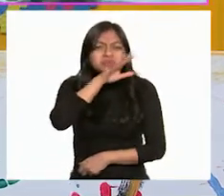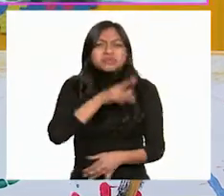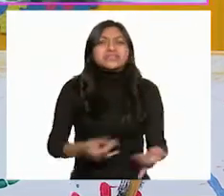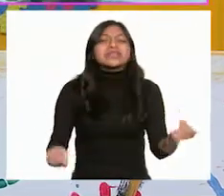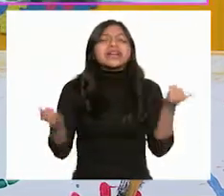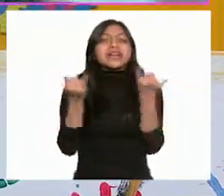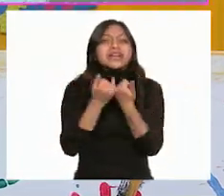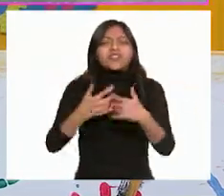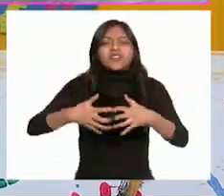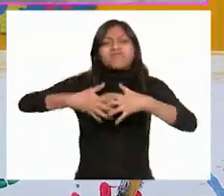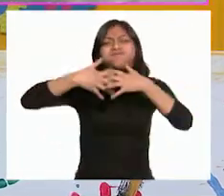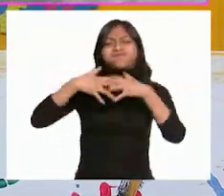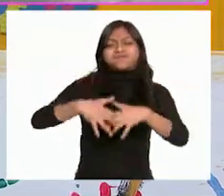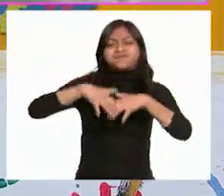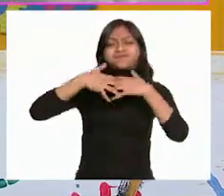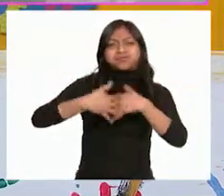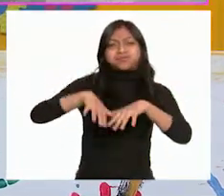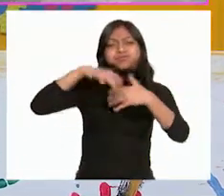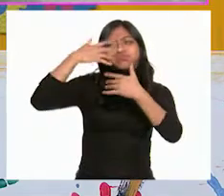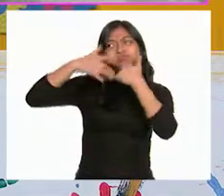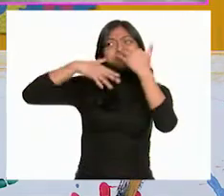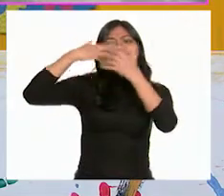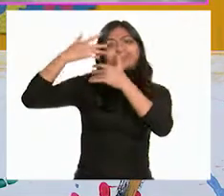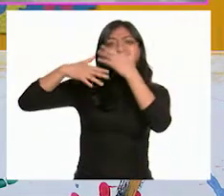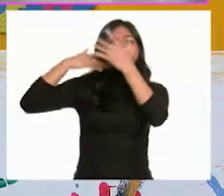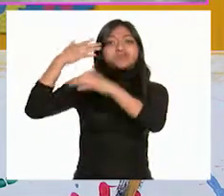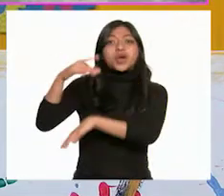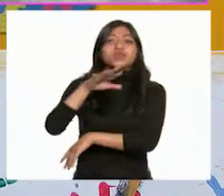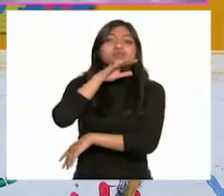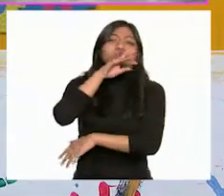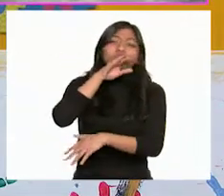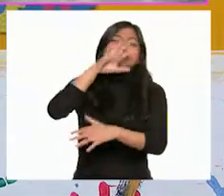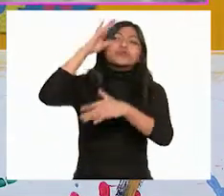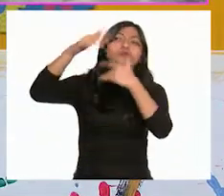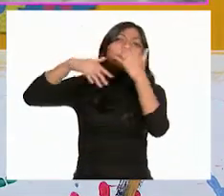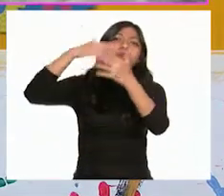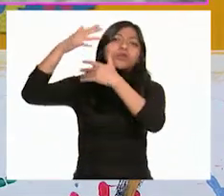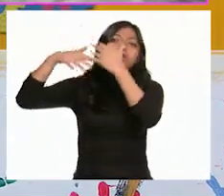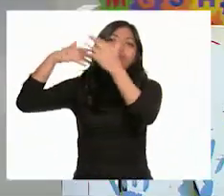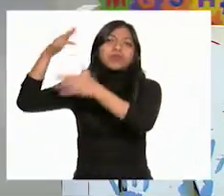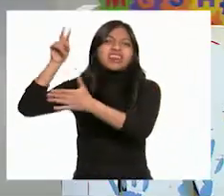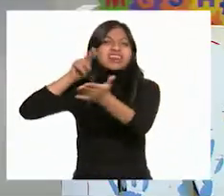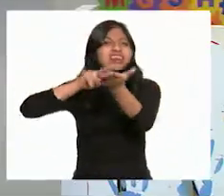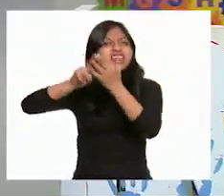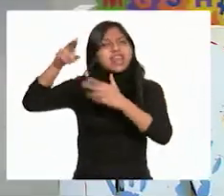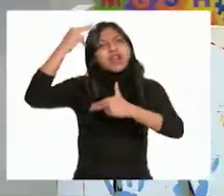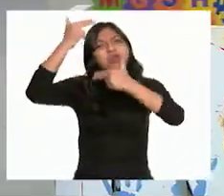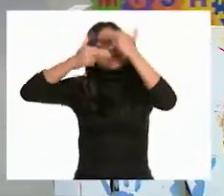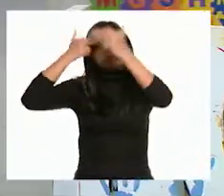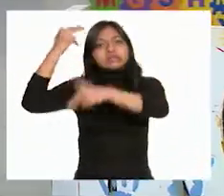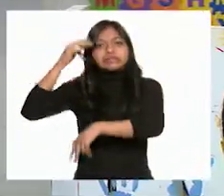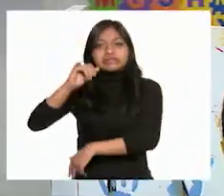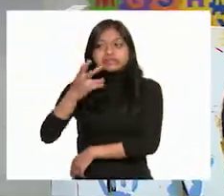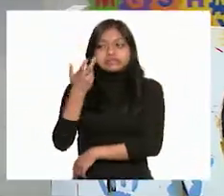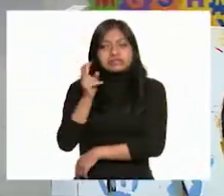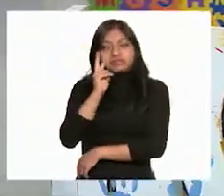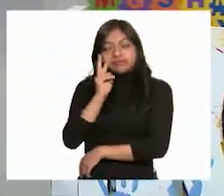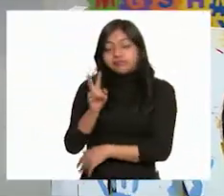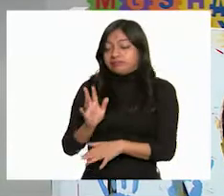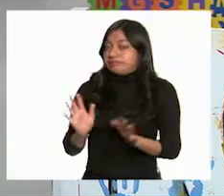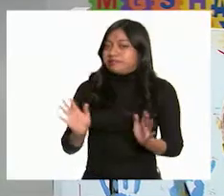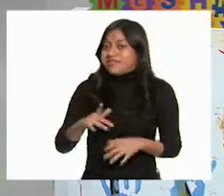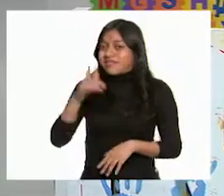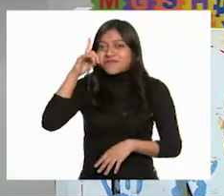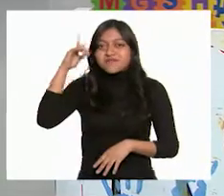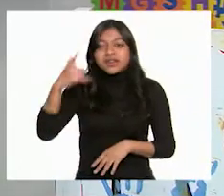fábrica de hacer cosas que no dejaba de echar humo negro. ¡Ay, sí, Panchito! Esa parte estuvo bien fea. ¡Sí!